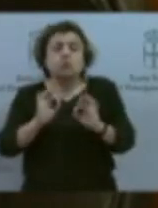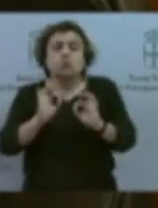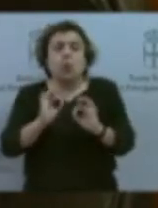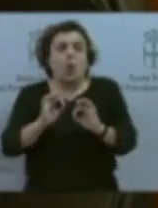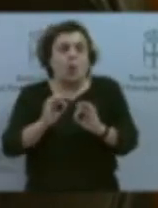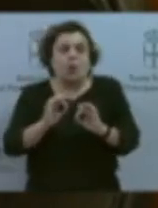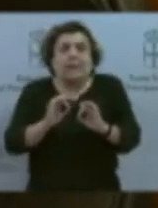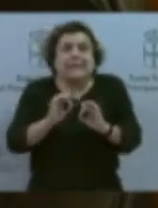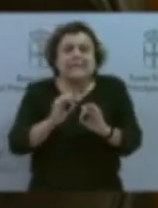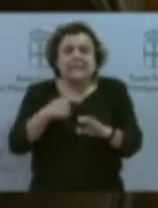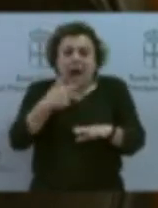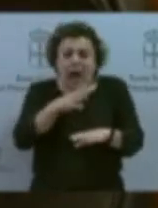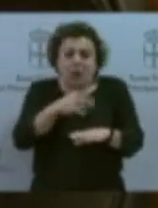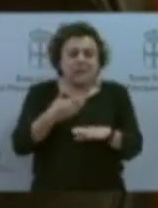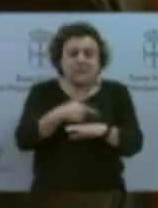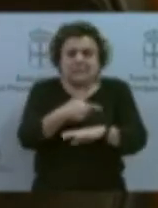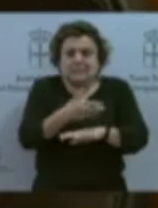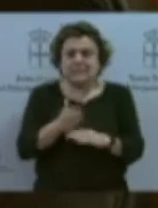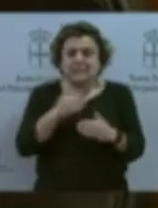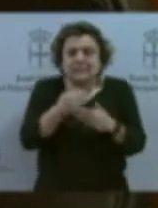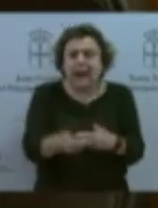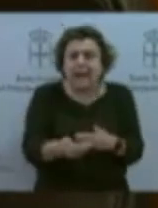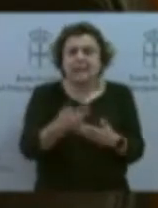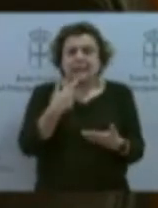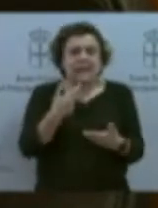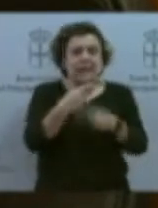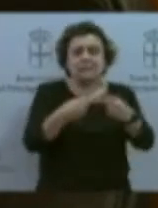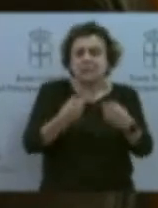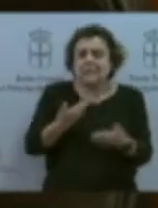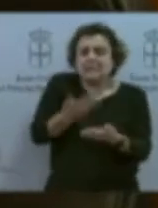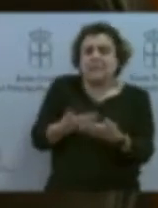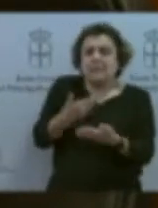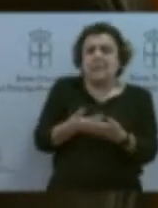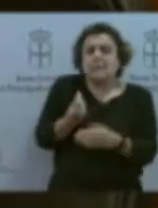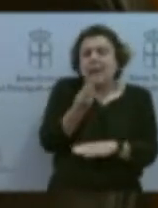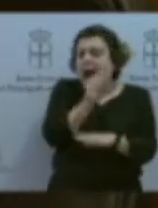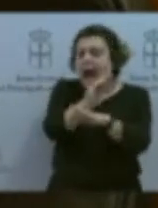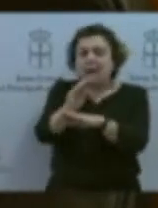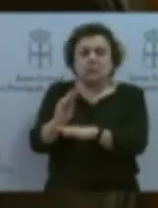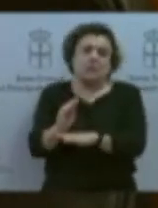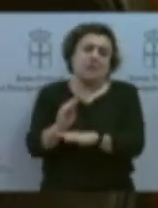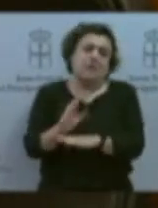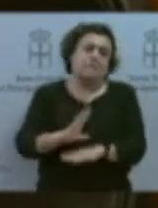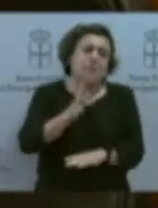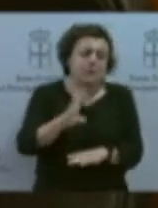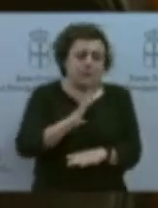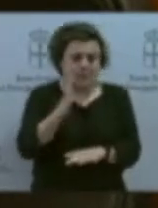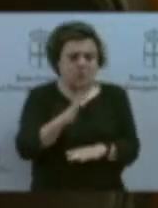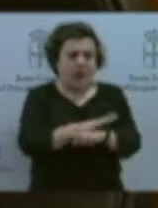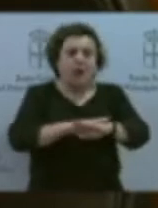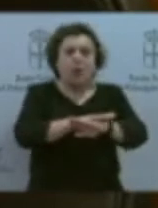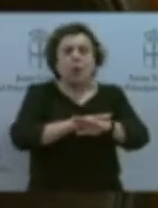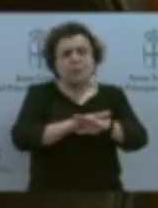esas miles de familias, están pidiendo ya una ayuda, una ayuda ya, por favor, al gobierno de Asturias. Están pidiendo una ayuda, por favor, porque están en una situación